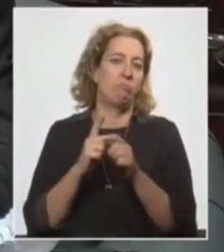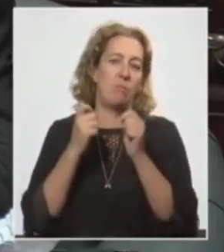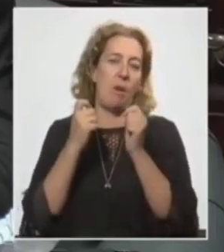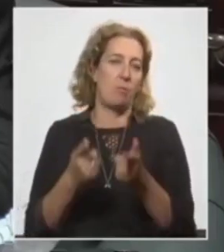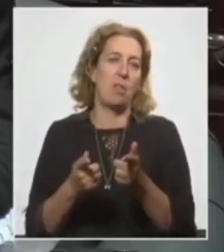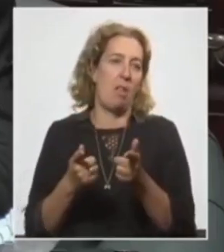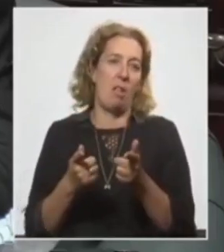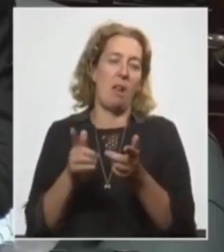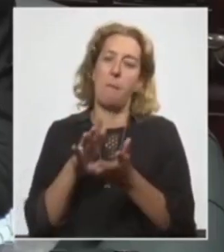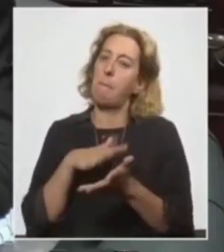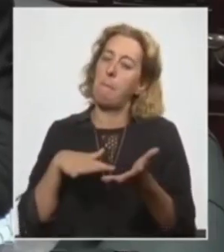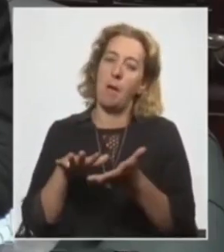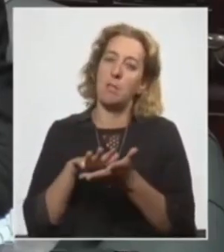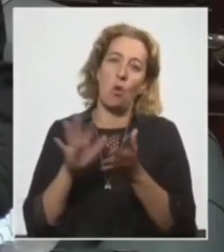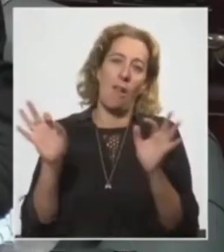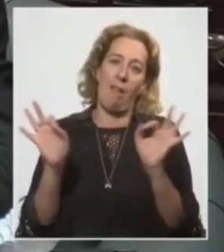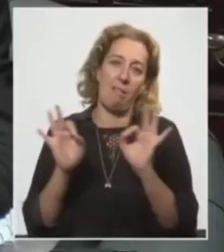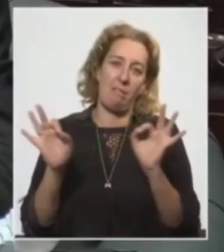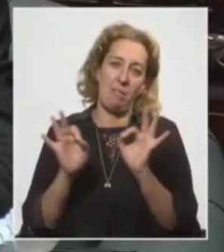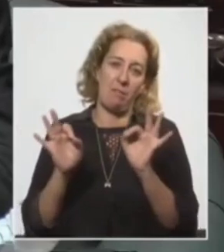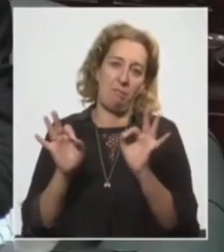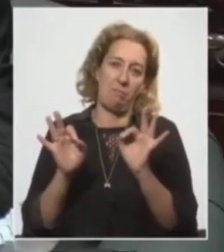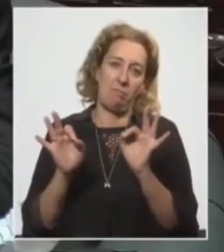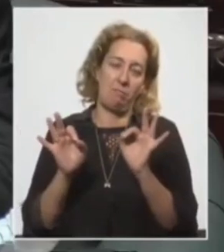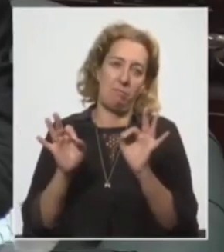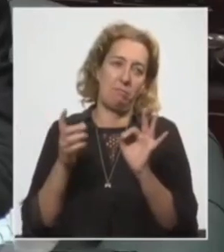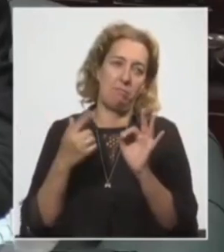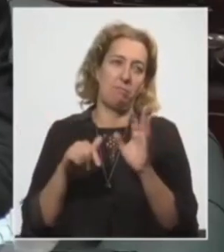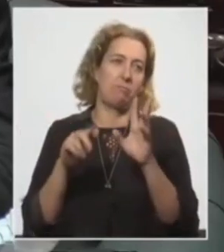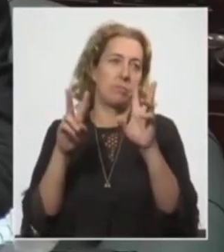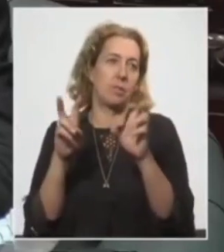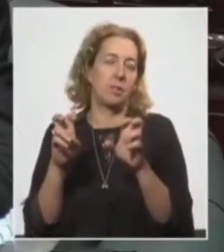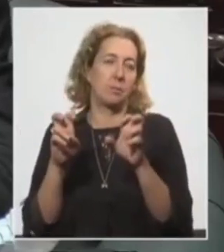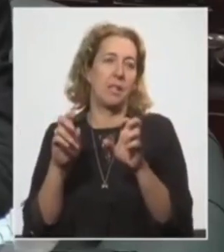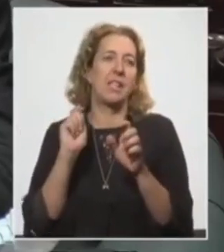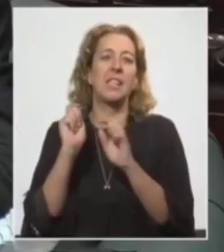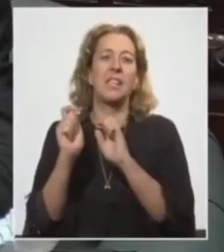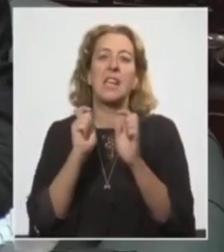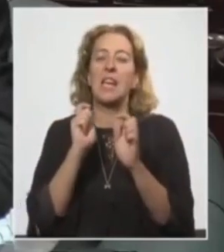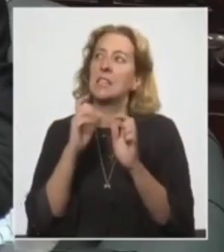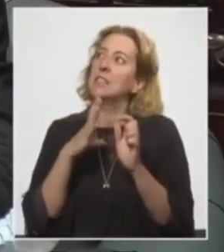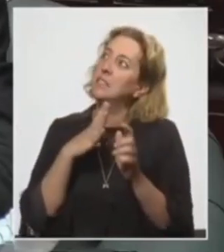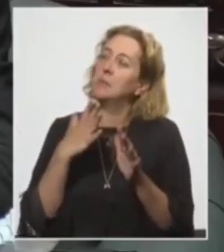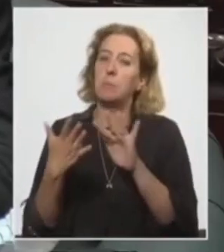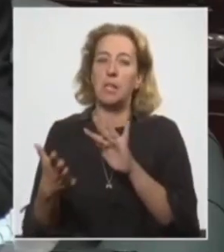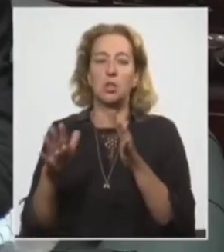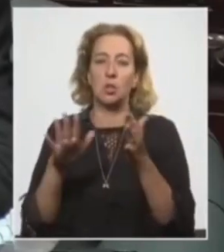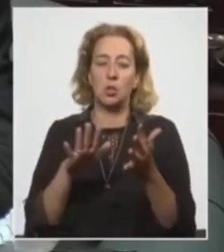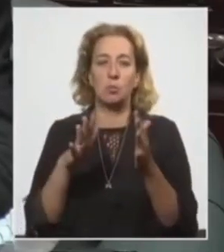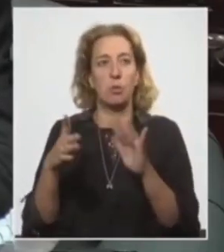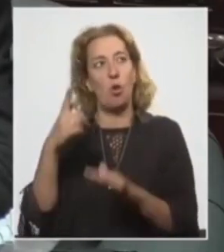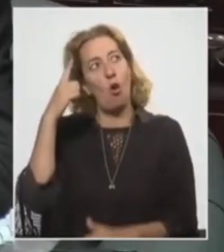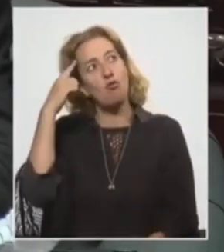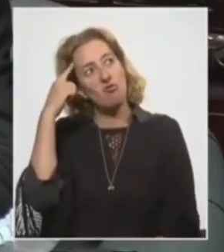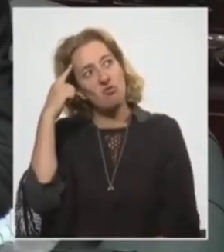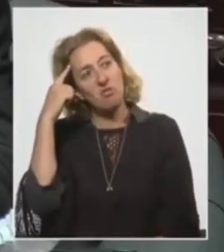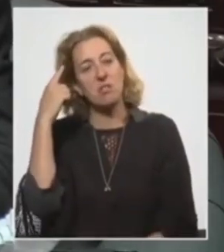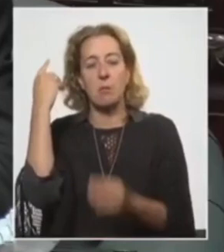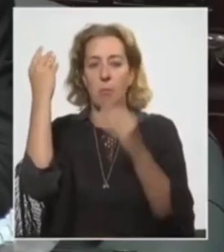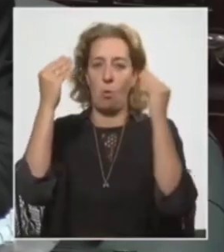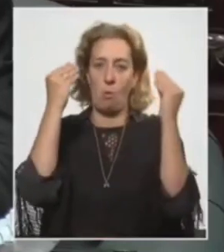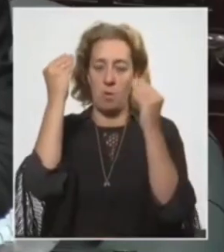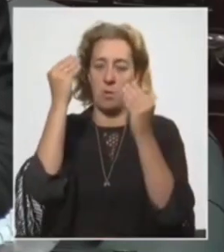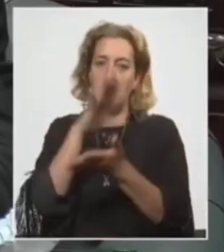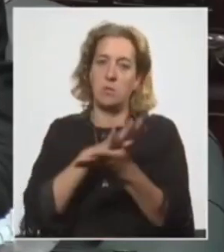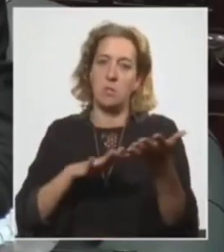ceder el espacio a nadie con respecto a quién tiene más o menos conciencia y preocupación de